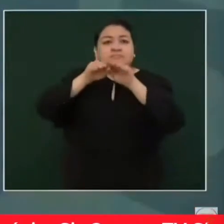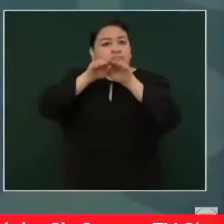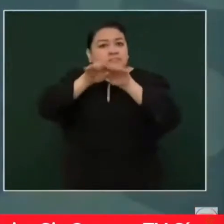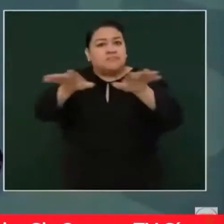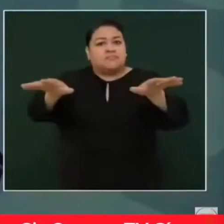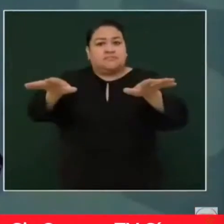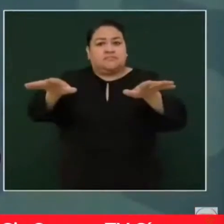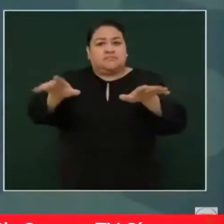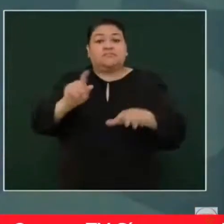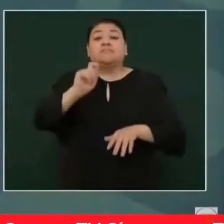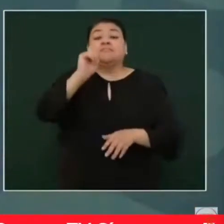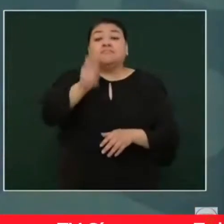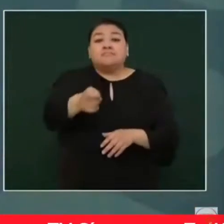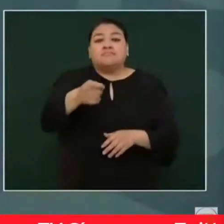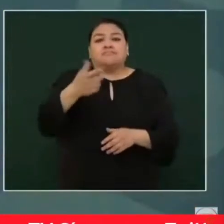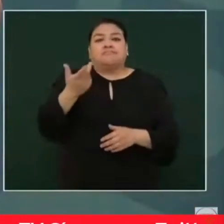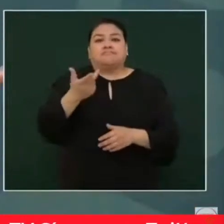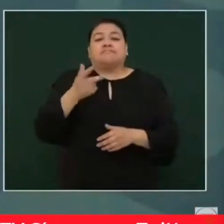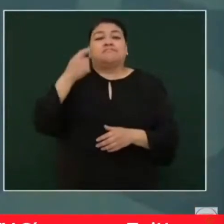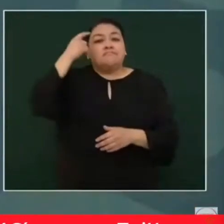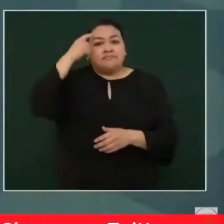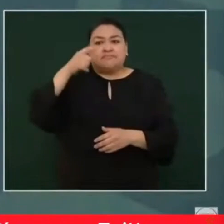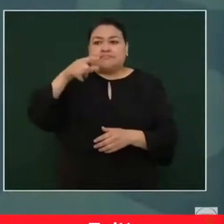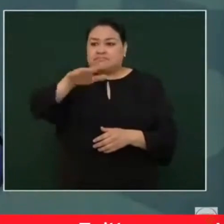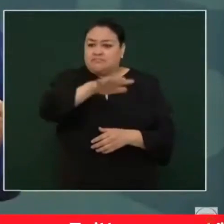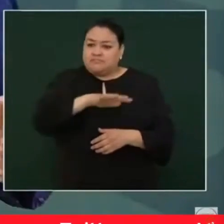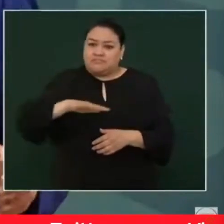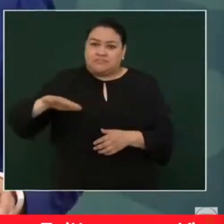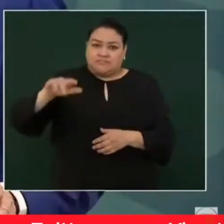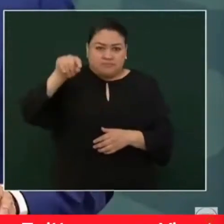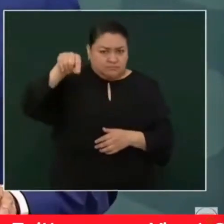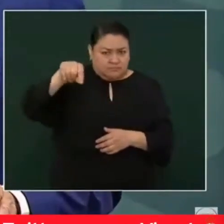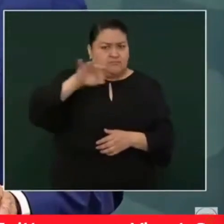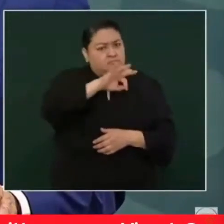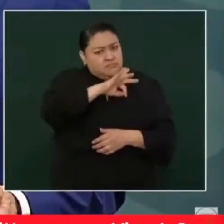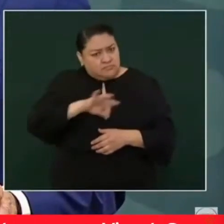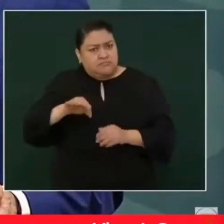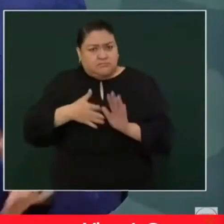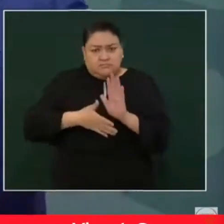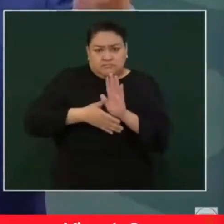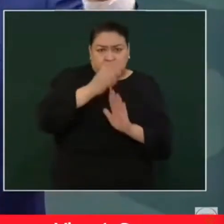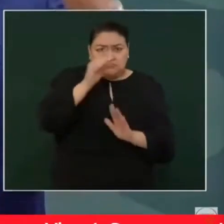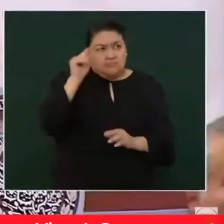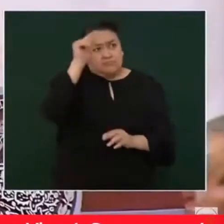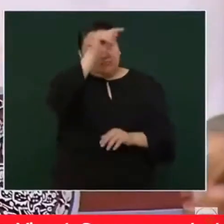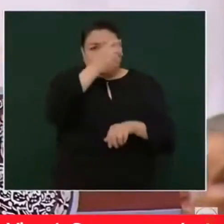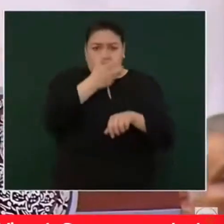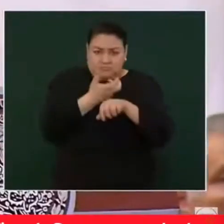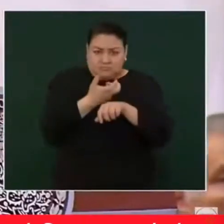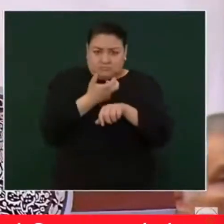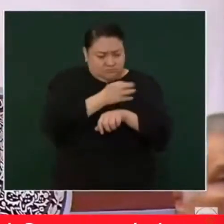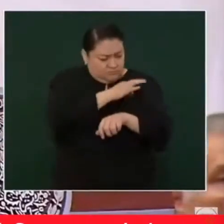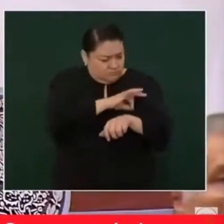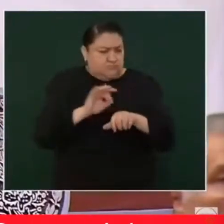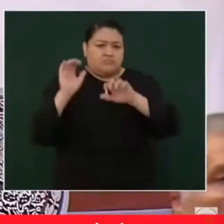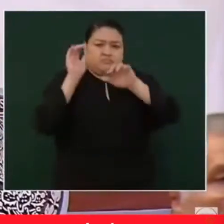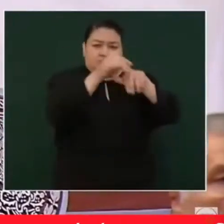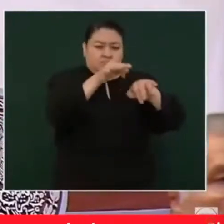implican la posibilidad de ir a Estados Unidos a trabajar sin correr el riesgo,